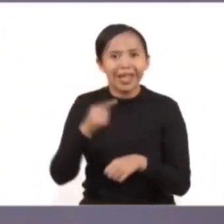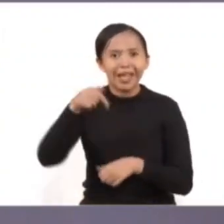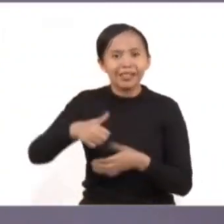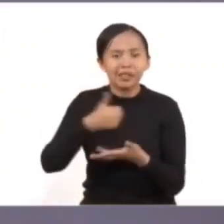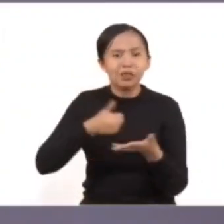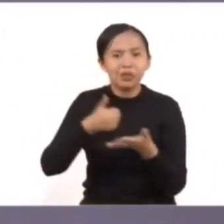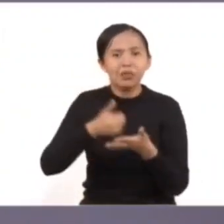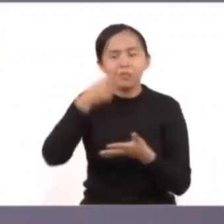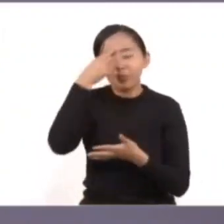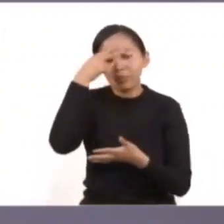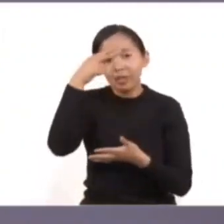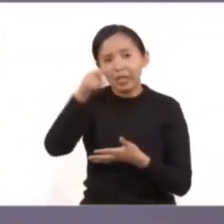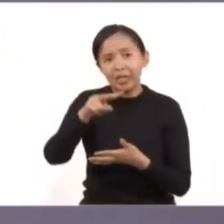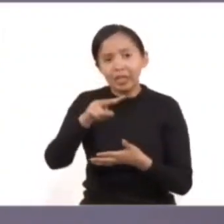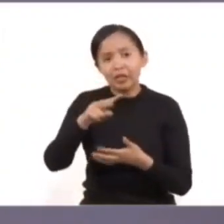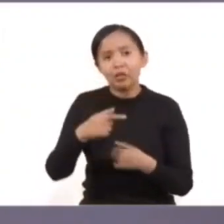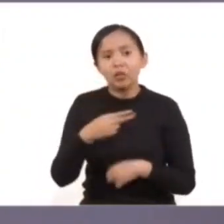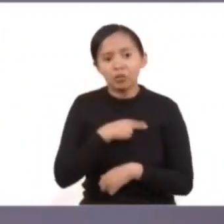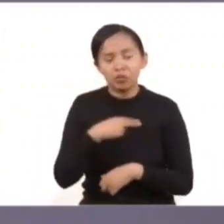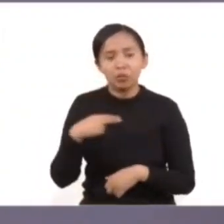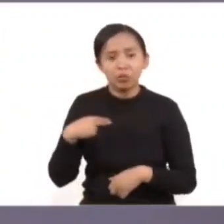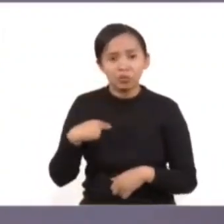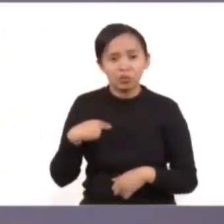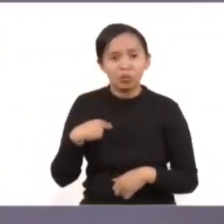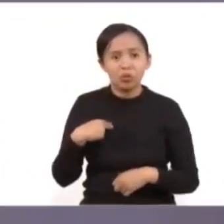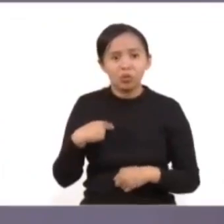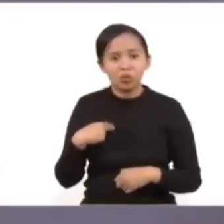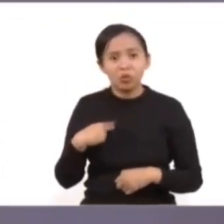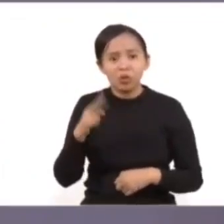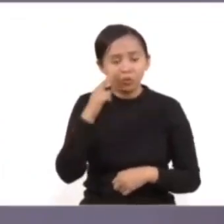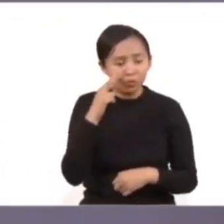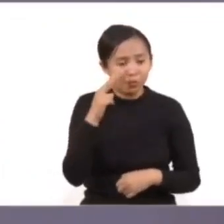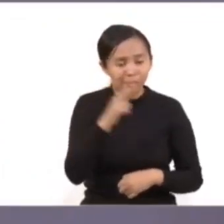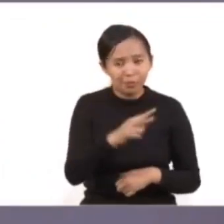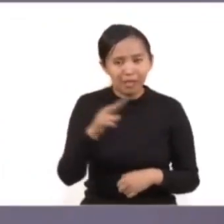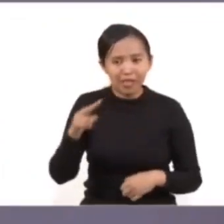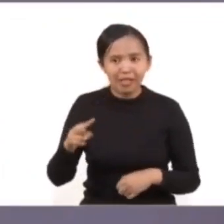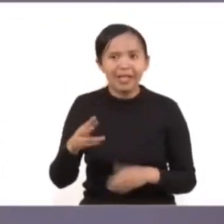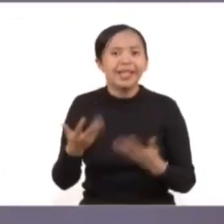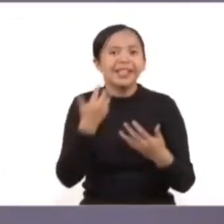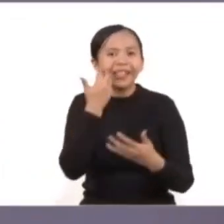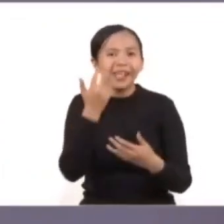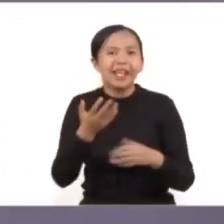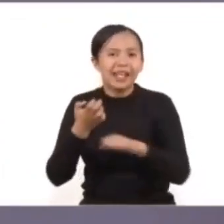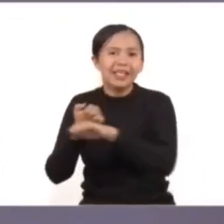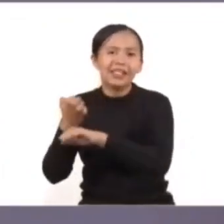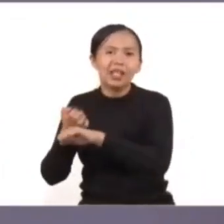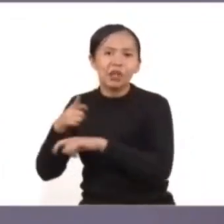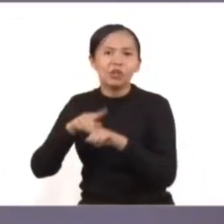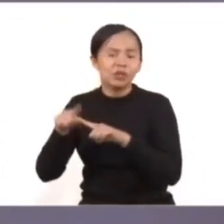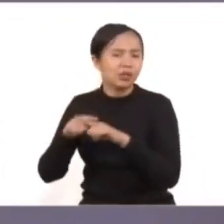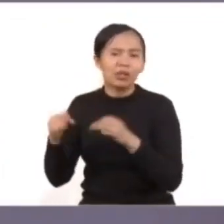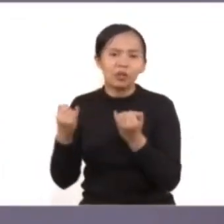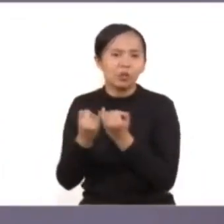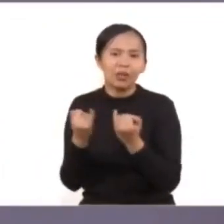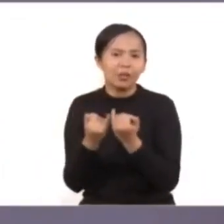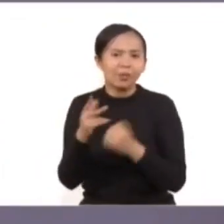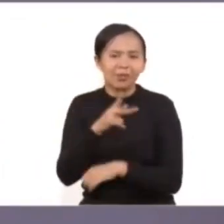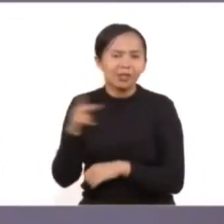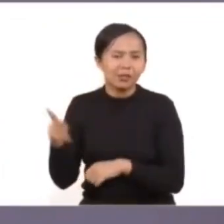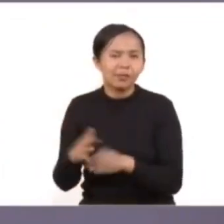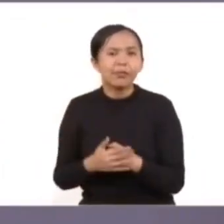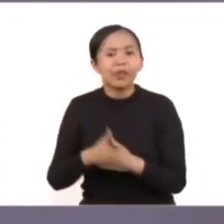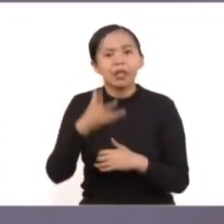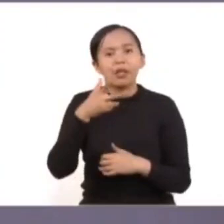en la Ciudad de México, que es algo que quisiéramos que se replicara en cada entidad federativa. El informe que hoy vemos nos